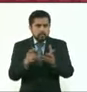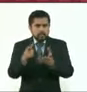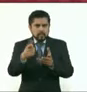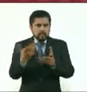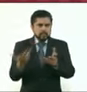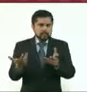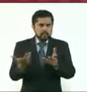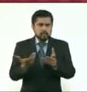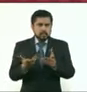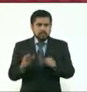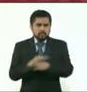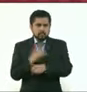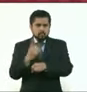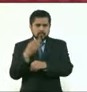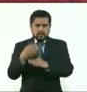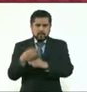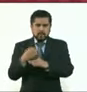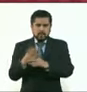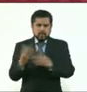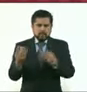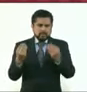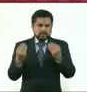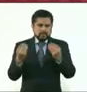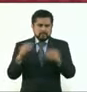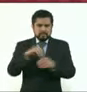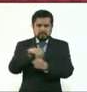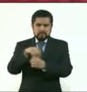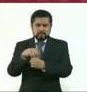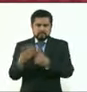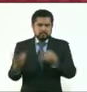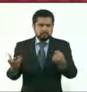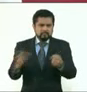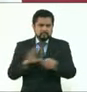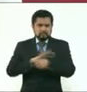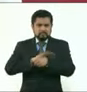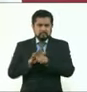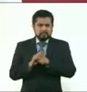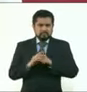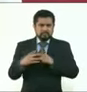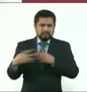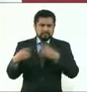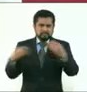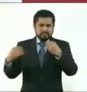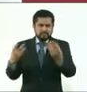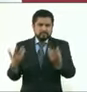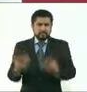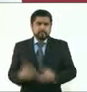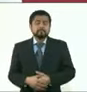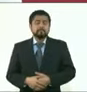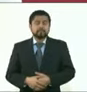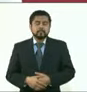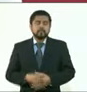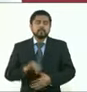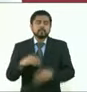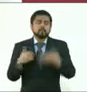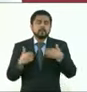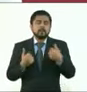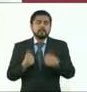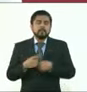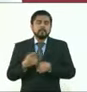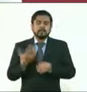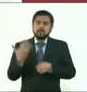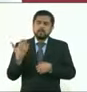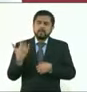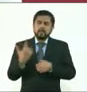casos, considerando pues la situación en la que estamos con la pandemia. Sí, entiendo el otro día el director general